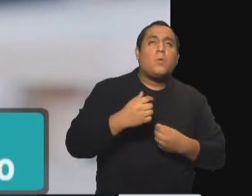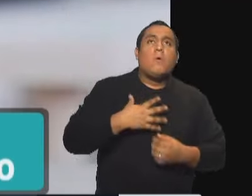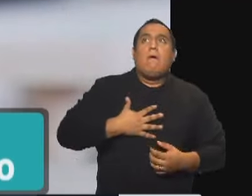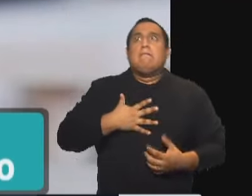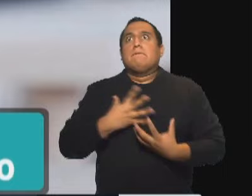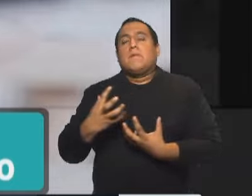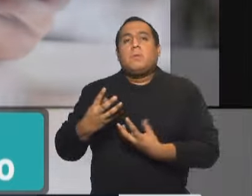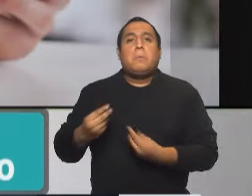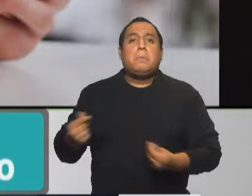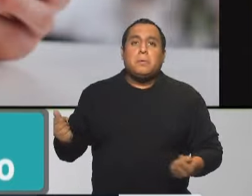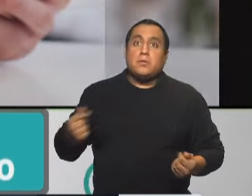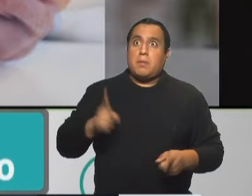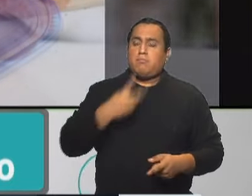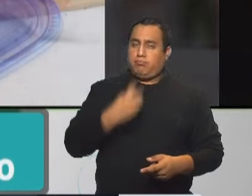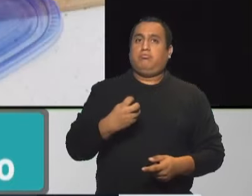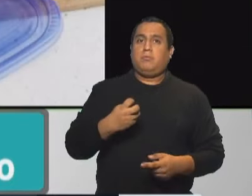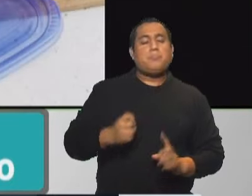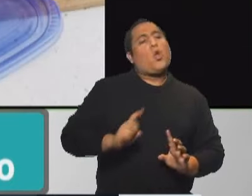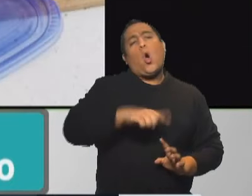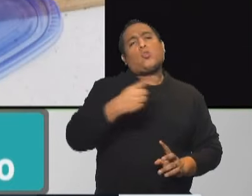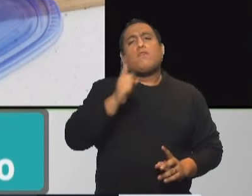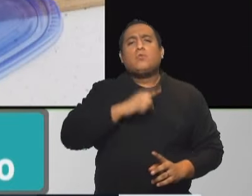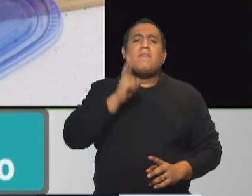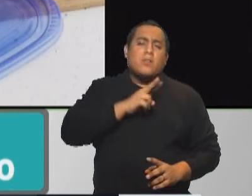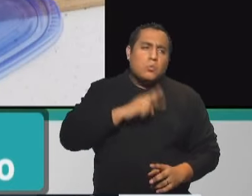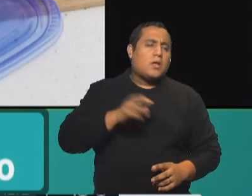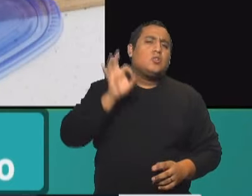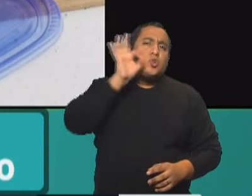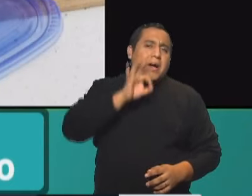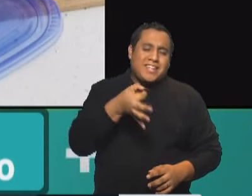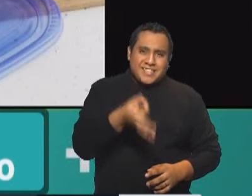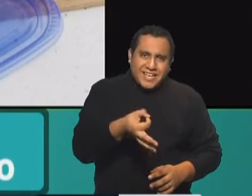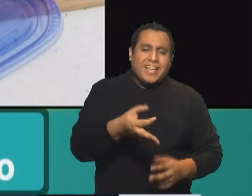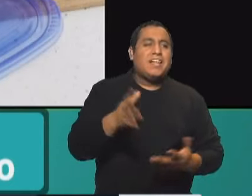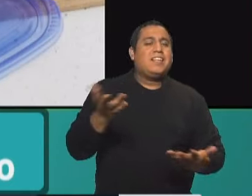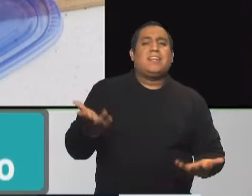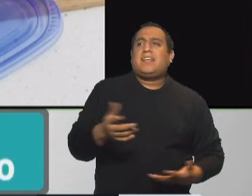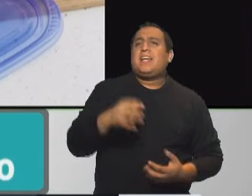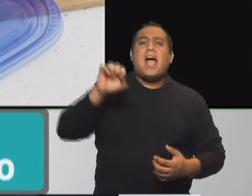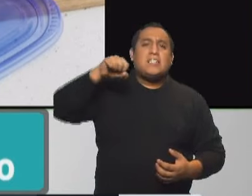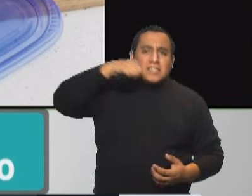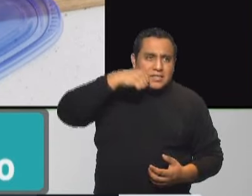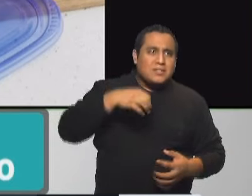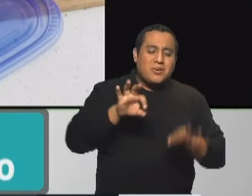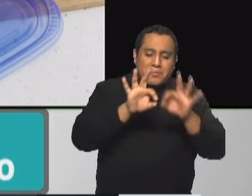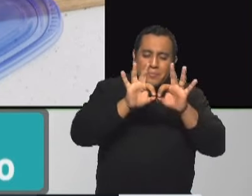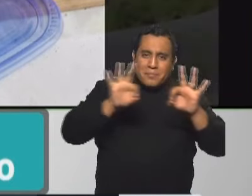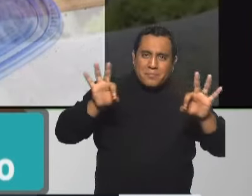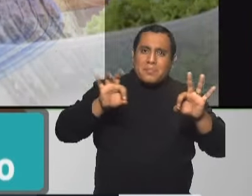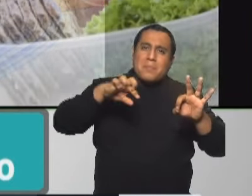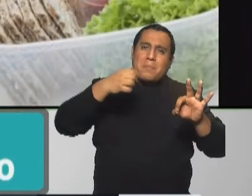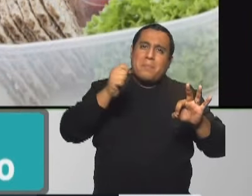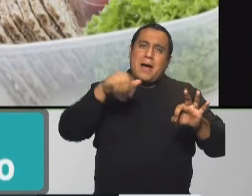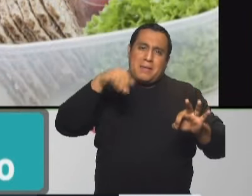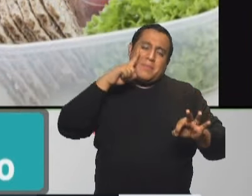otro tipo de frutas que podemos llevar o verduras. Tomates, cherry, zanahorias, palmitos. Ya necesitamos